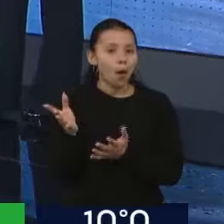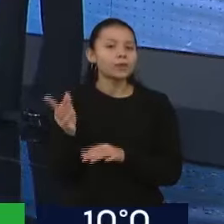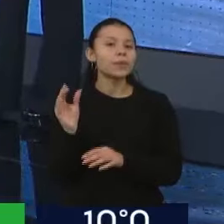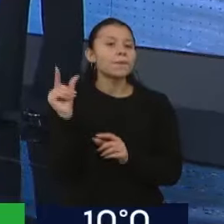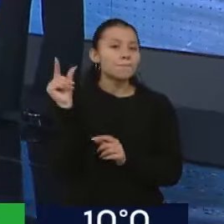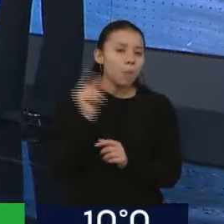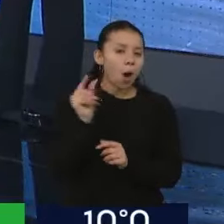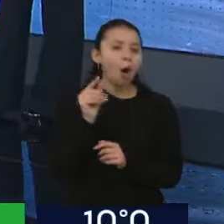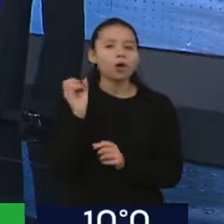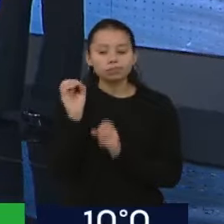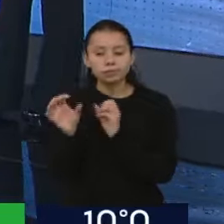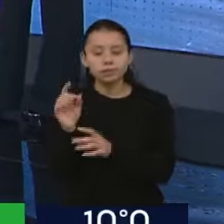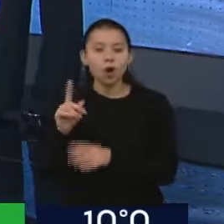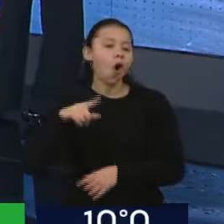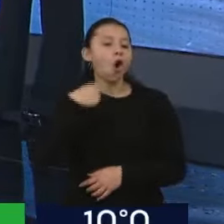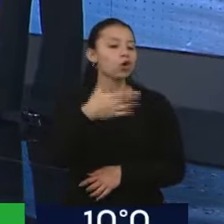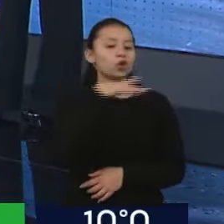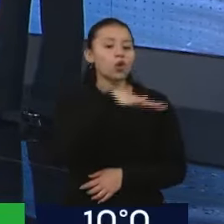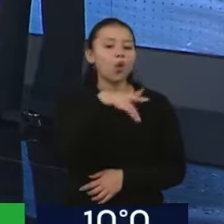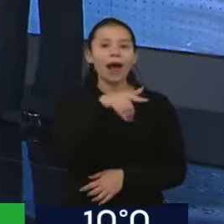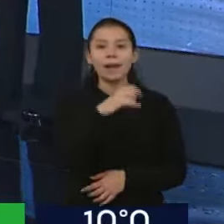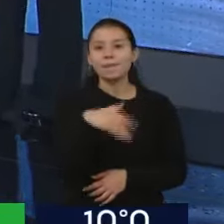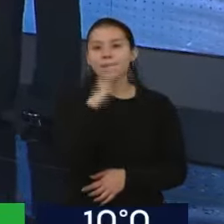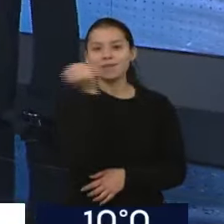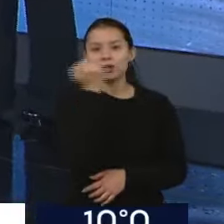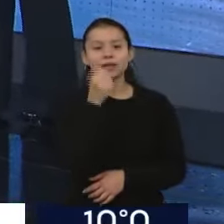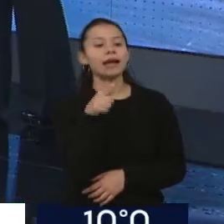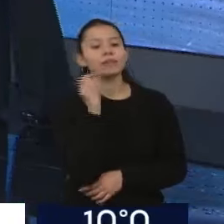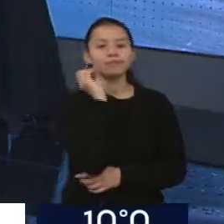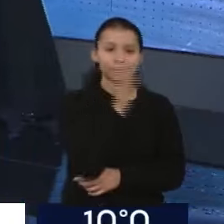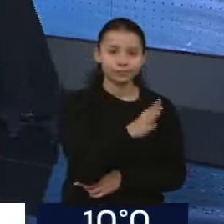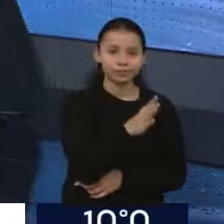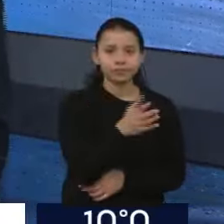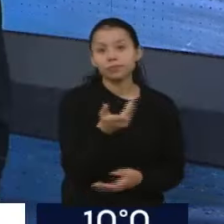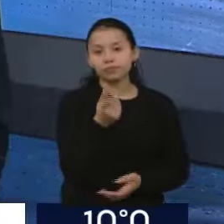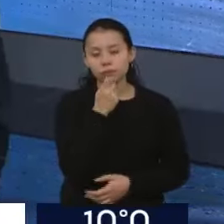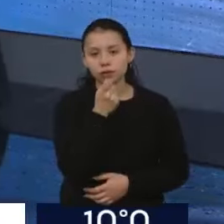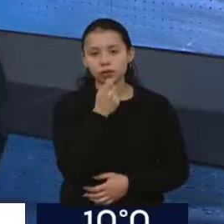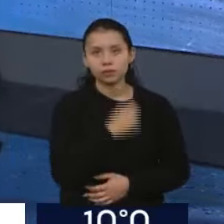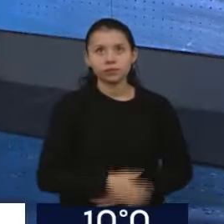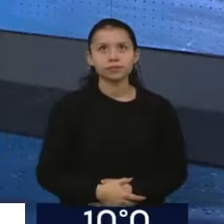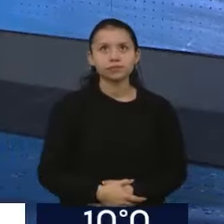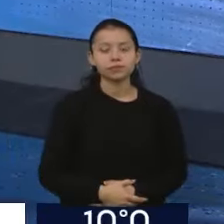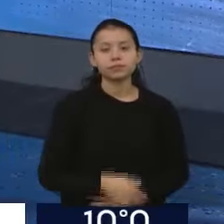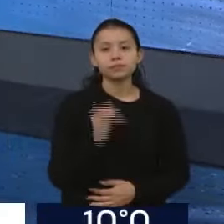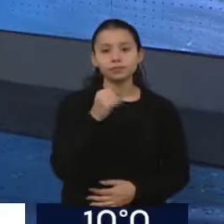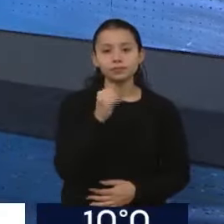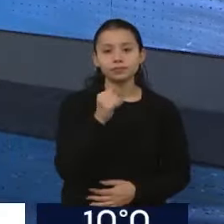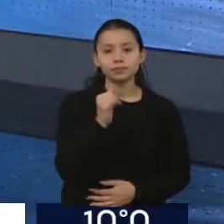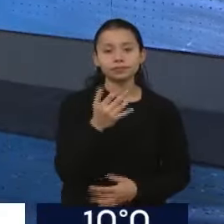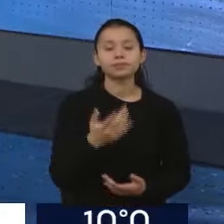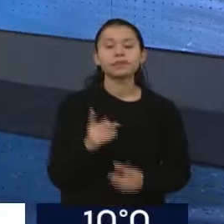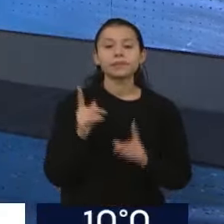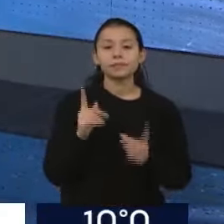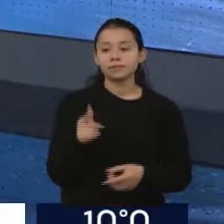para otro fin. Bueno, y a pesar de eso, se les ha cortado el GNC, por lo tanto, hay una cierta preocupación en el sector. No,